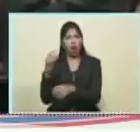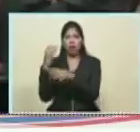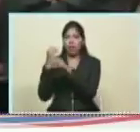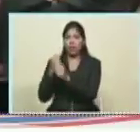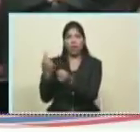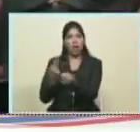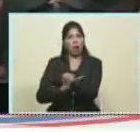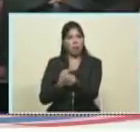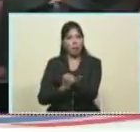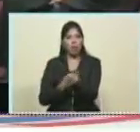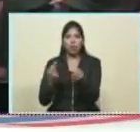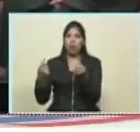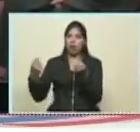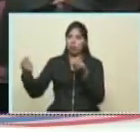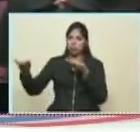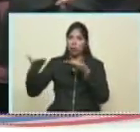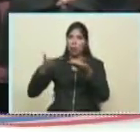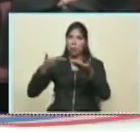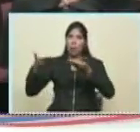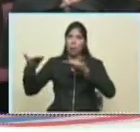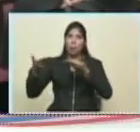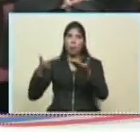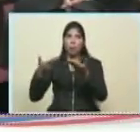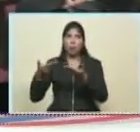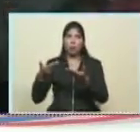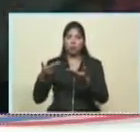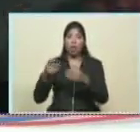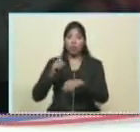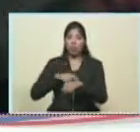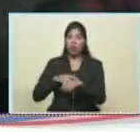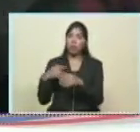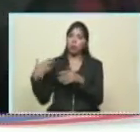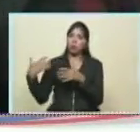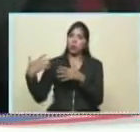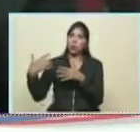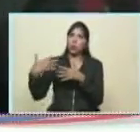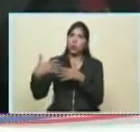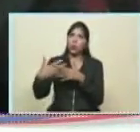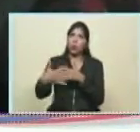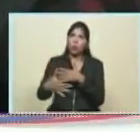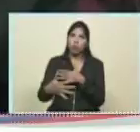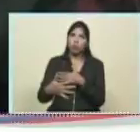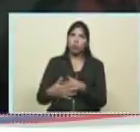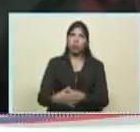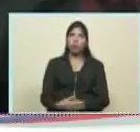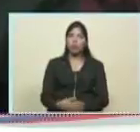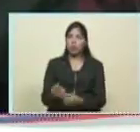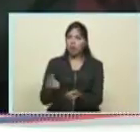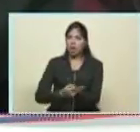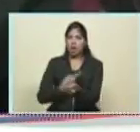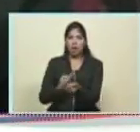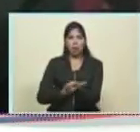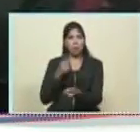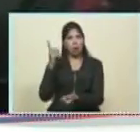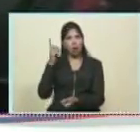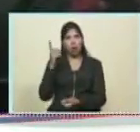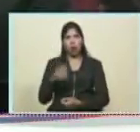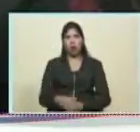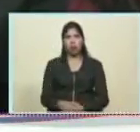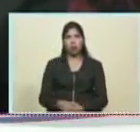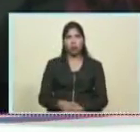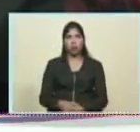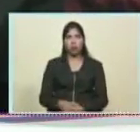de hermandad, que acrecienta en el paso del tiempo con nuestros hermanos iraní. Irán es una de las